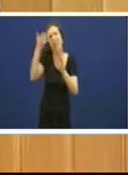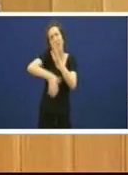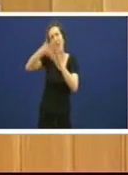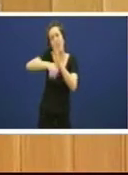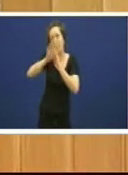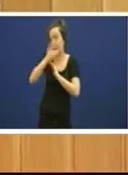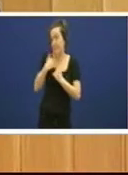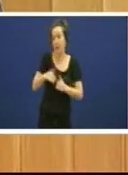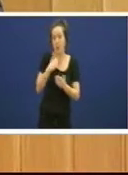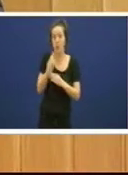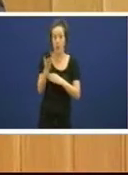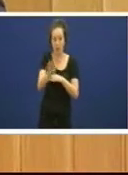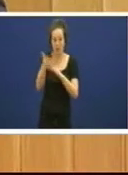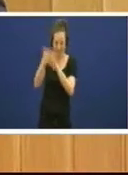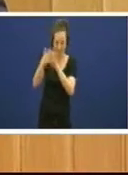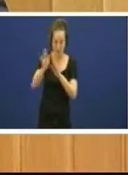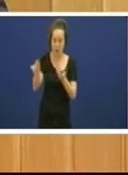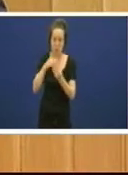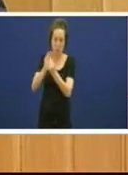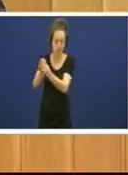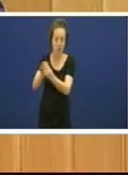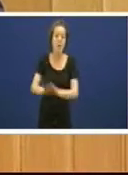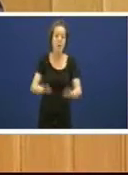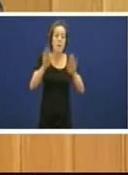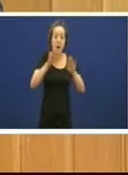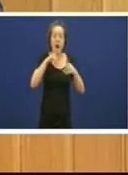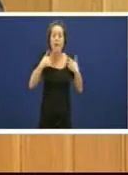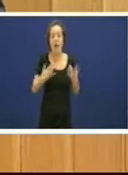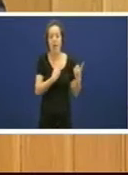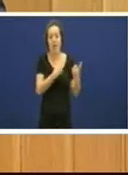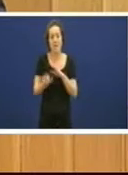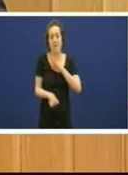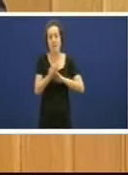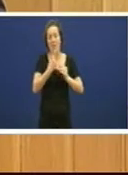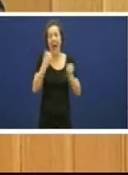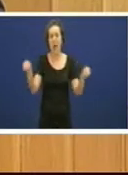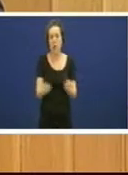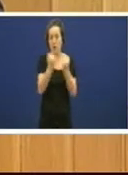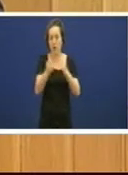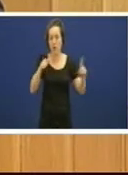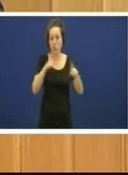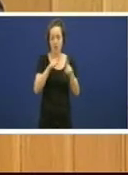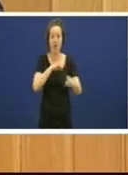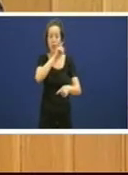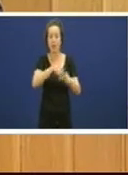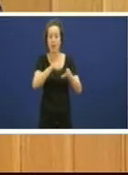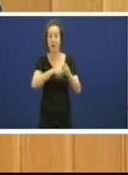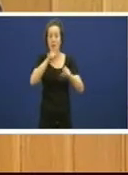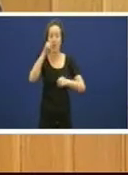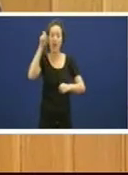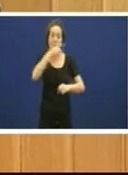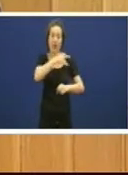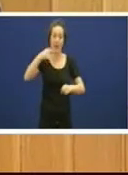uso da palabra nestes momentos o que devemos realizar son actuacións primeiro para incrementar a participación da Caixa no novo banco